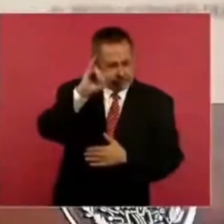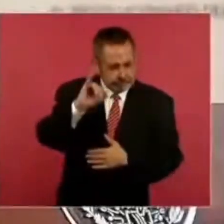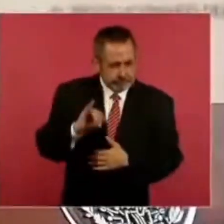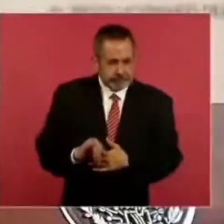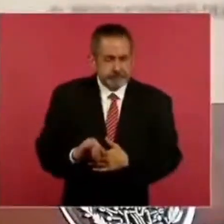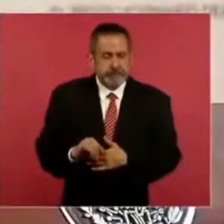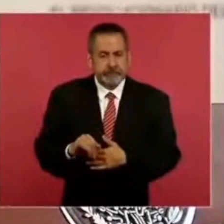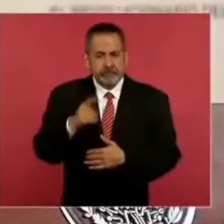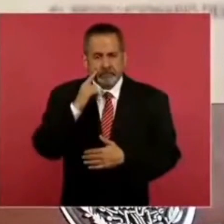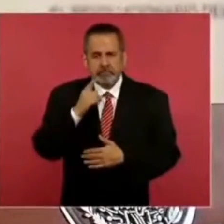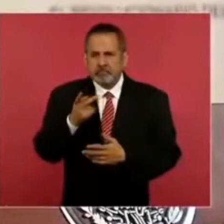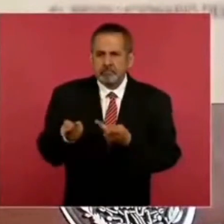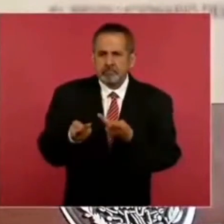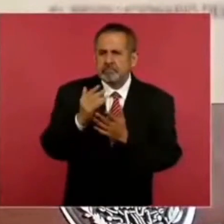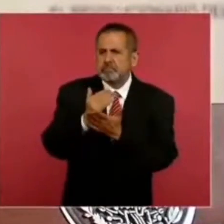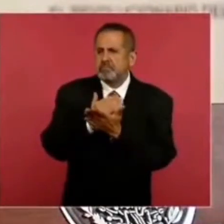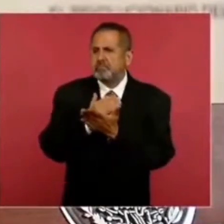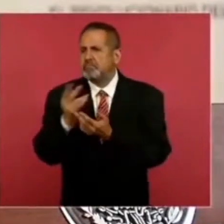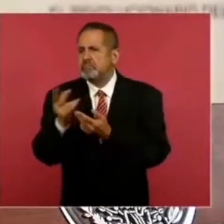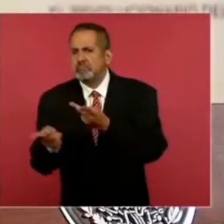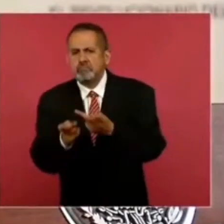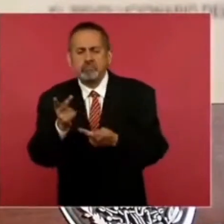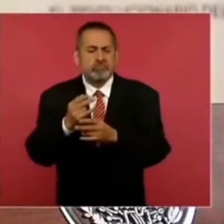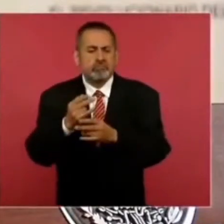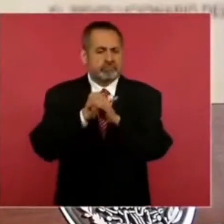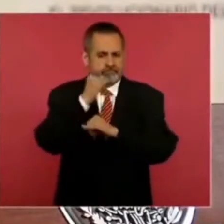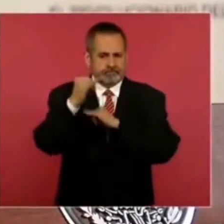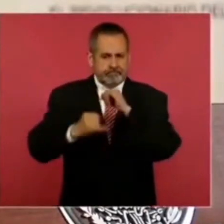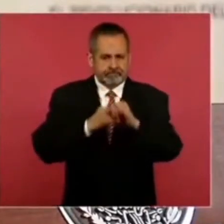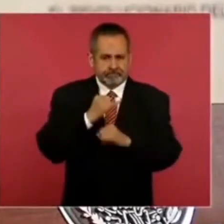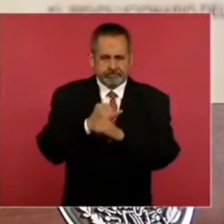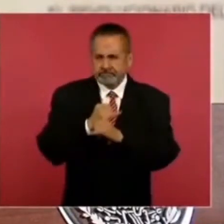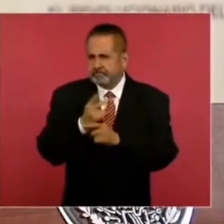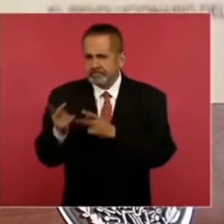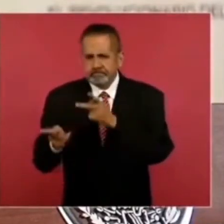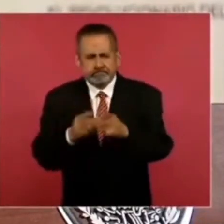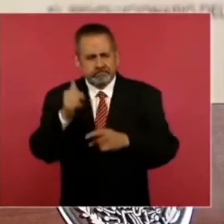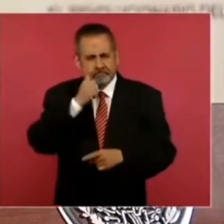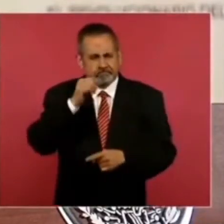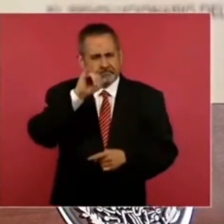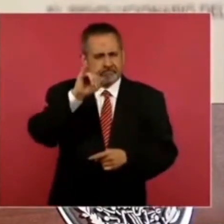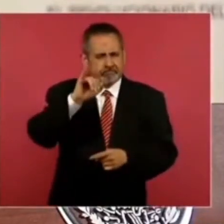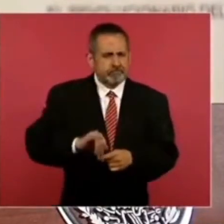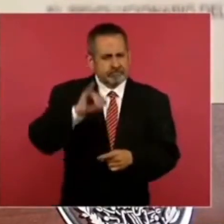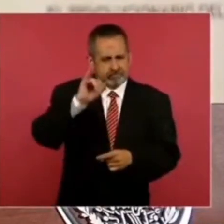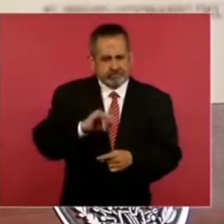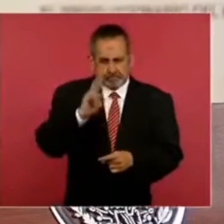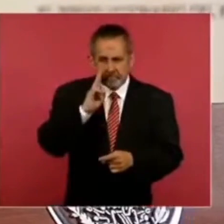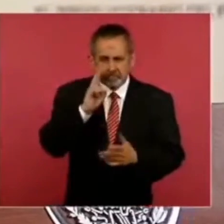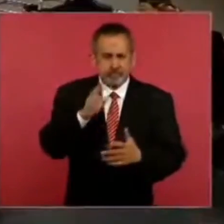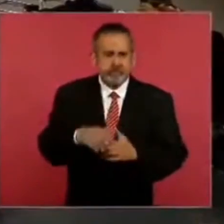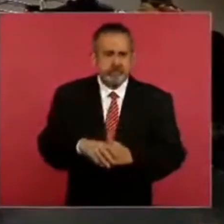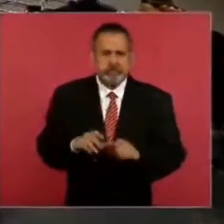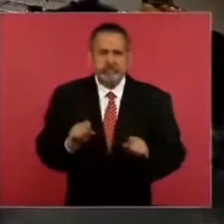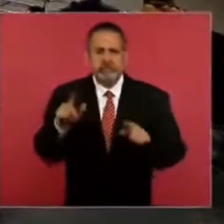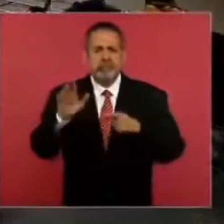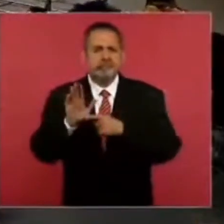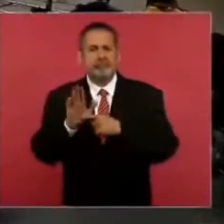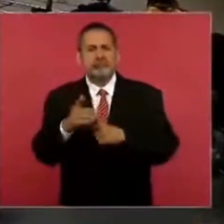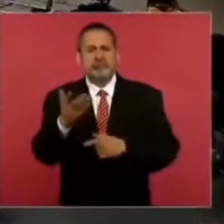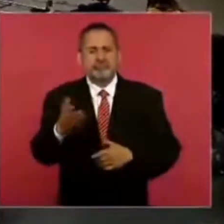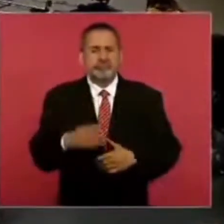se hace la encuesta internacional todos los jueves y así estamos miren